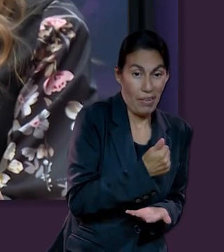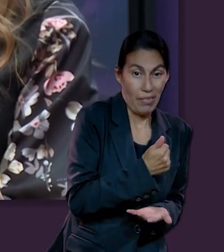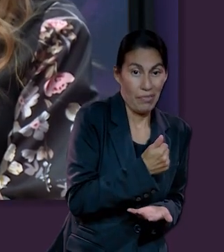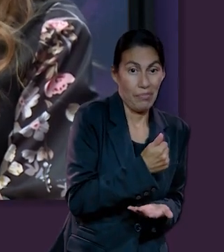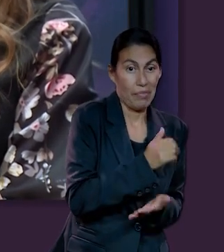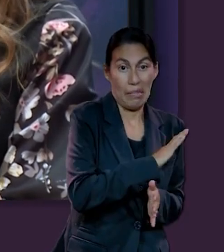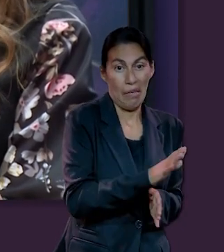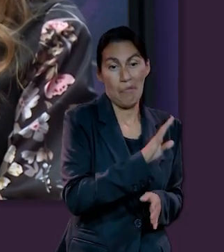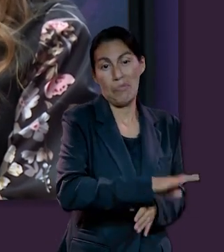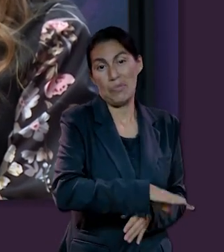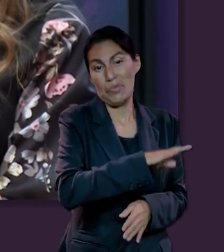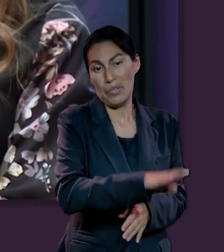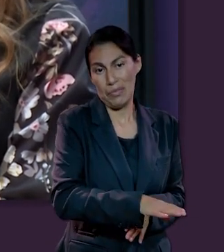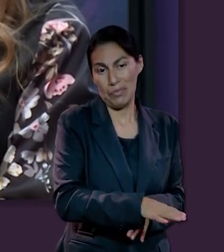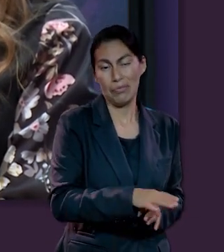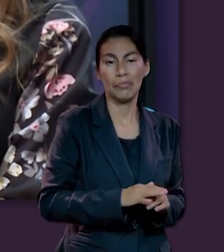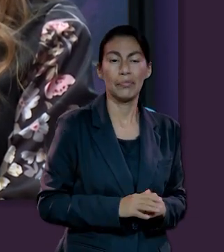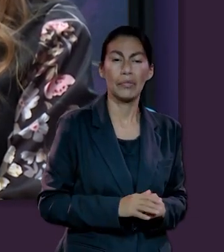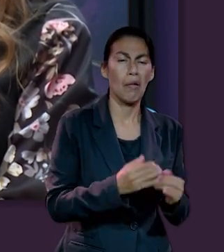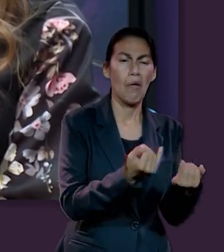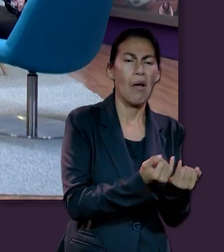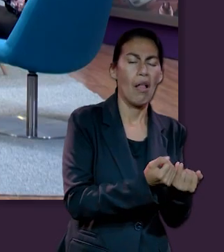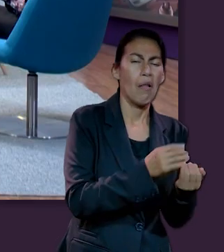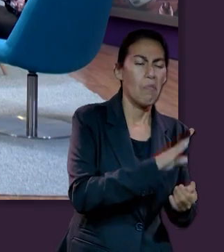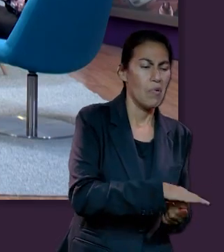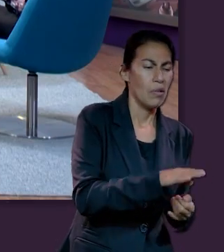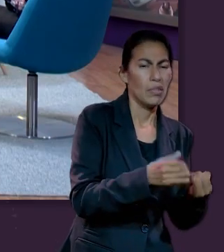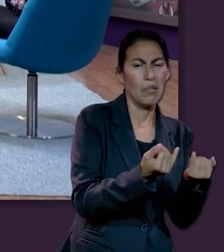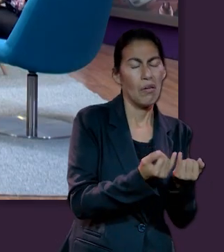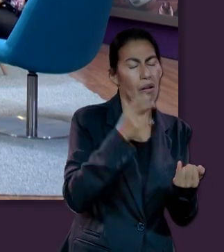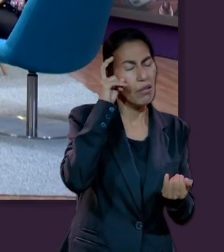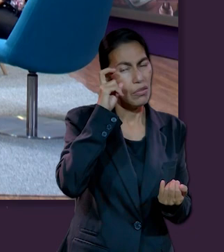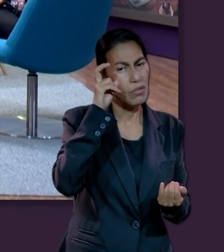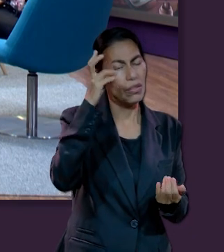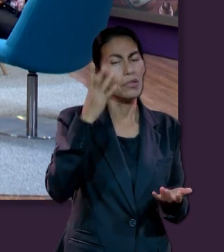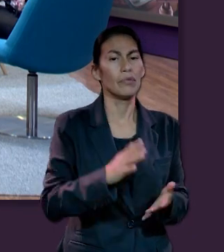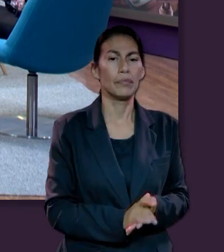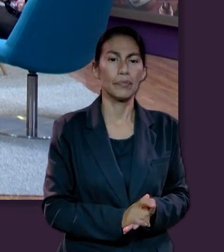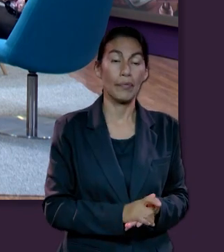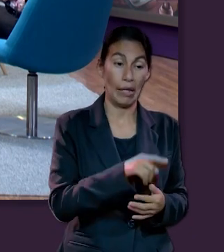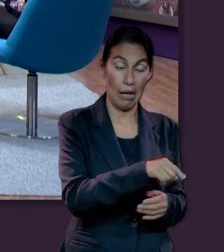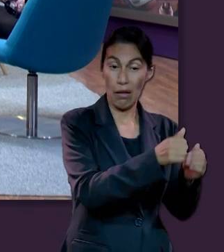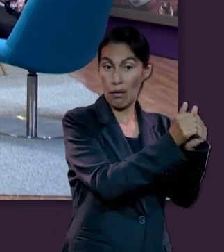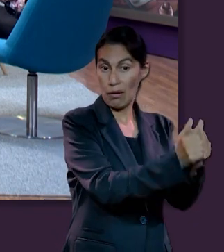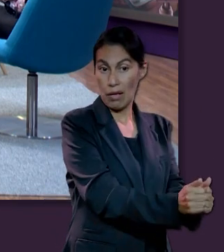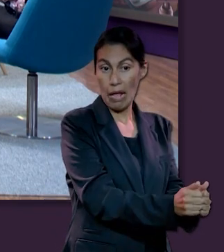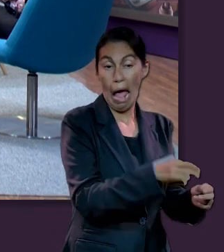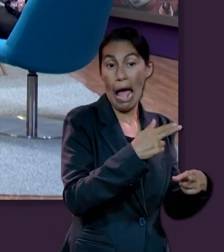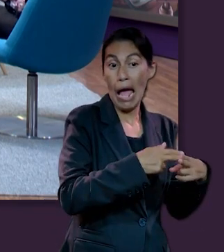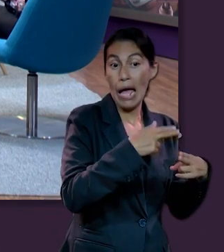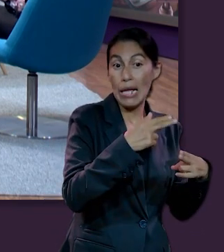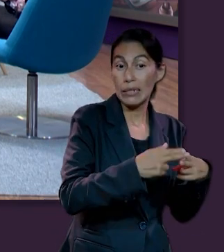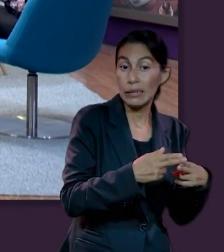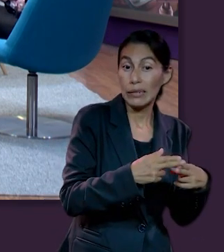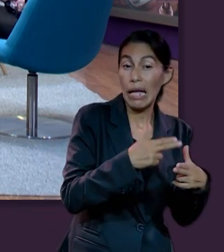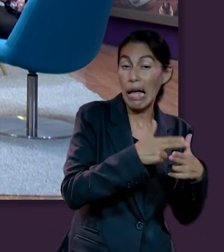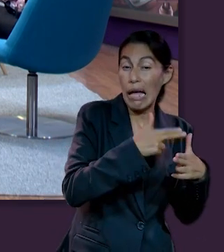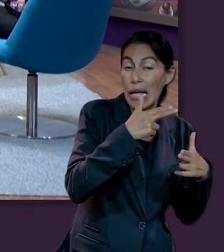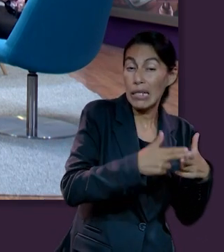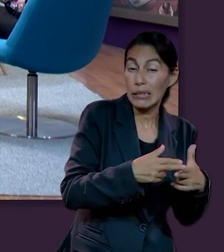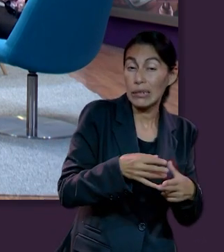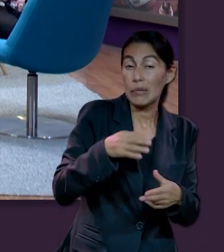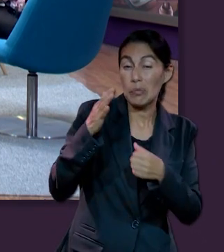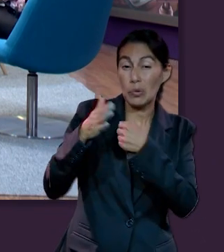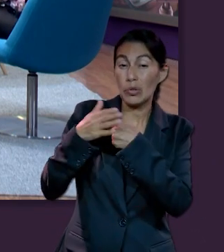existimos. Estamos durmiendo o están durmiendo. Permanecerán así hasta el día glorioso en que el Señor venga